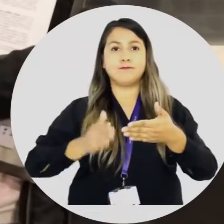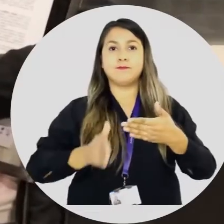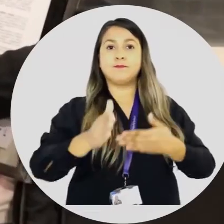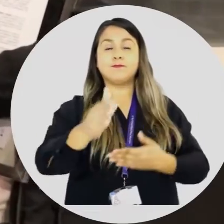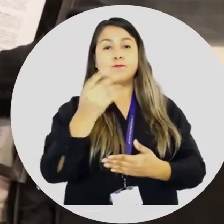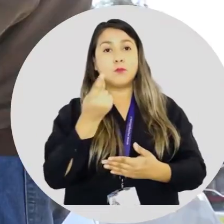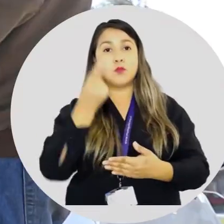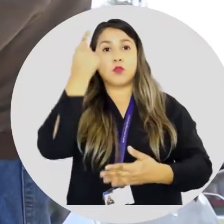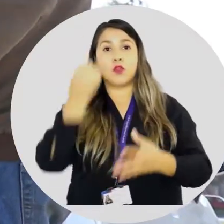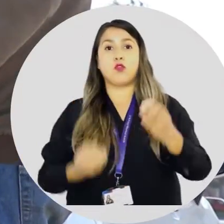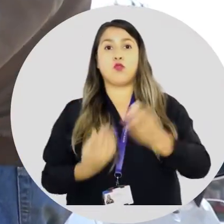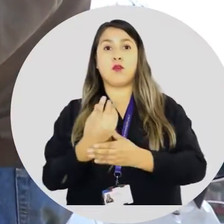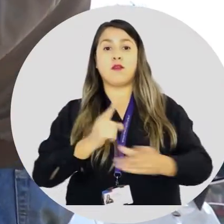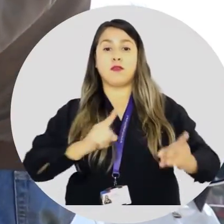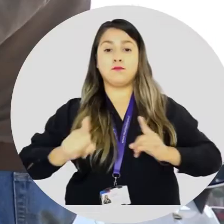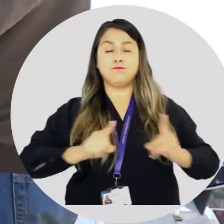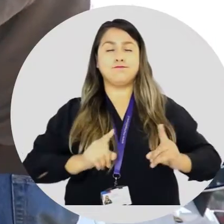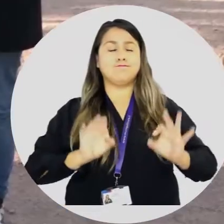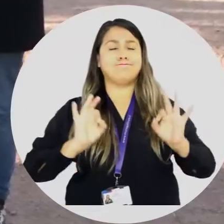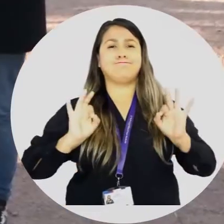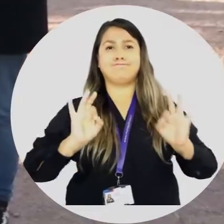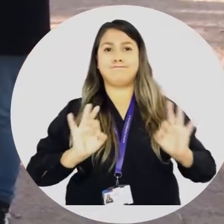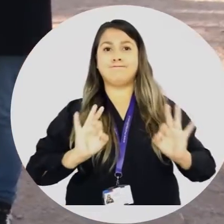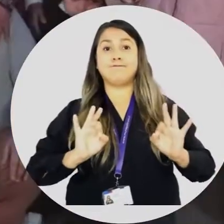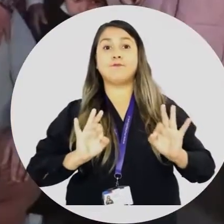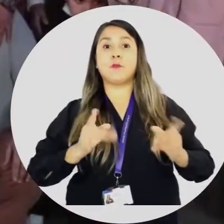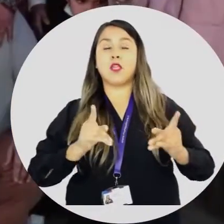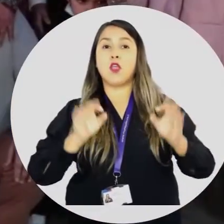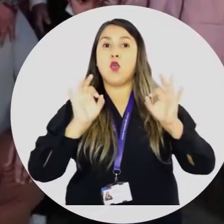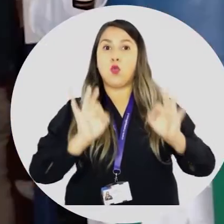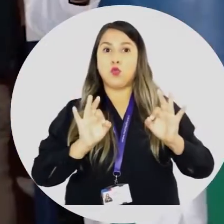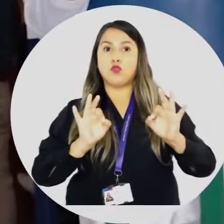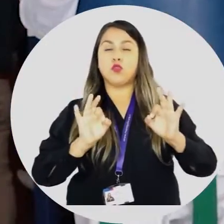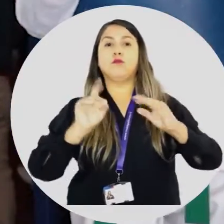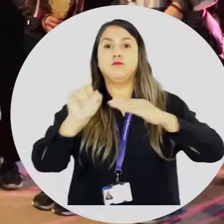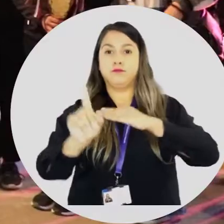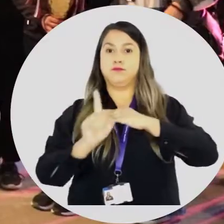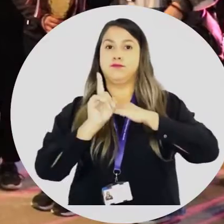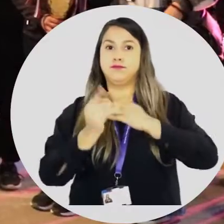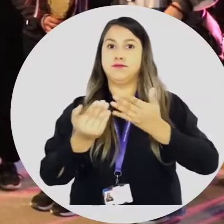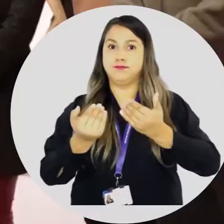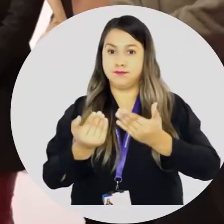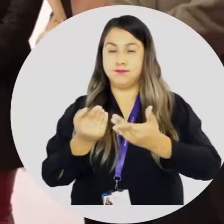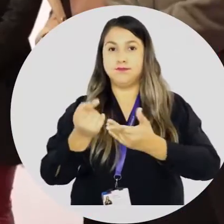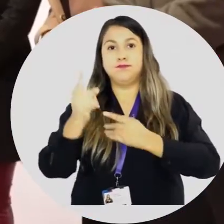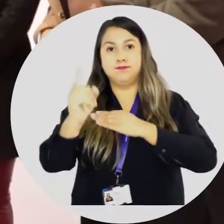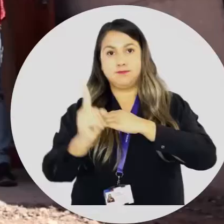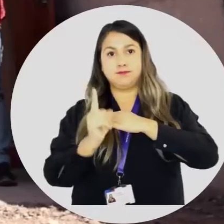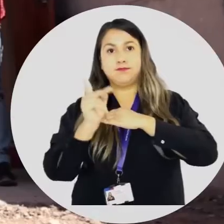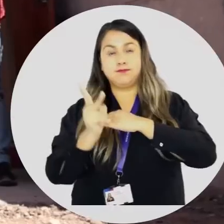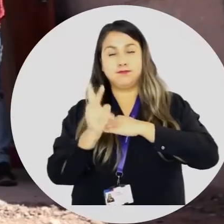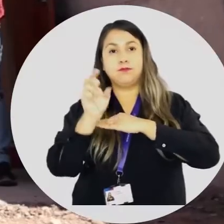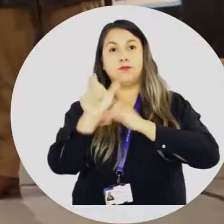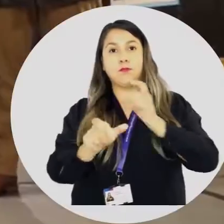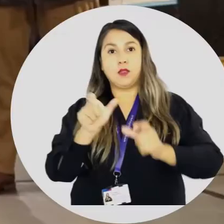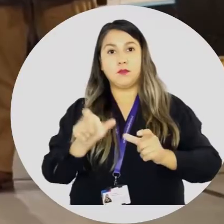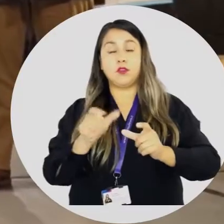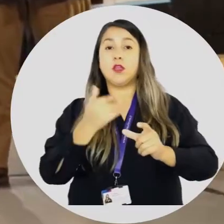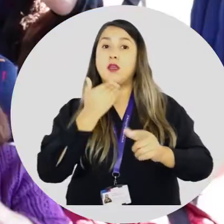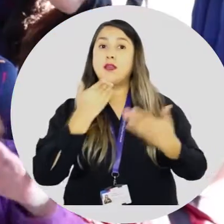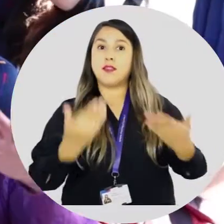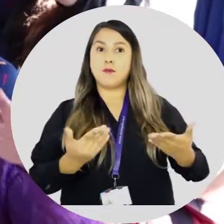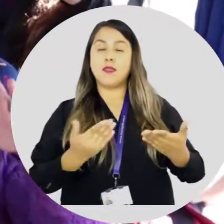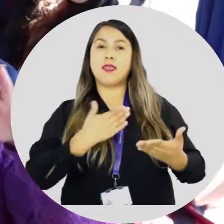incansablemente por crear una gestión de excelencia, que atienda de manera oportuna las necesidades de nuestra gente, y al mismo